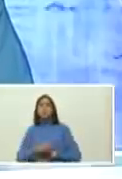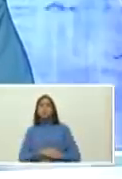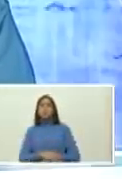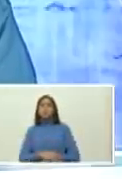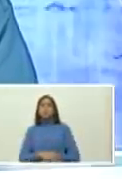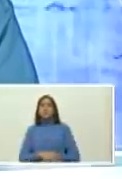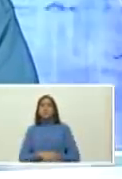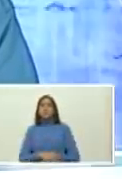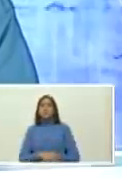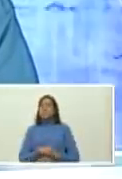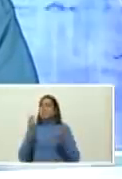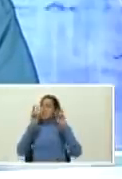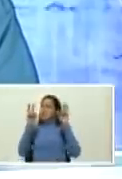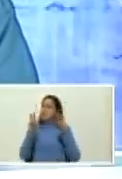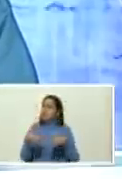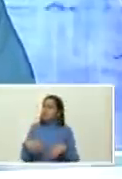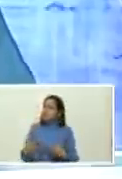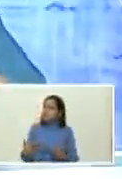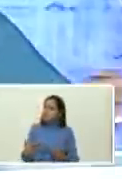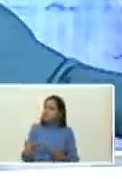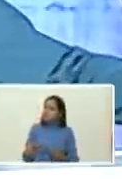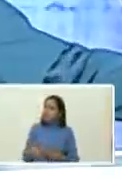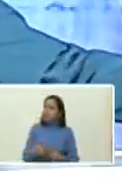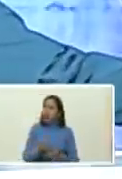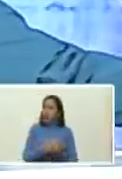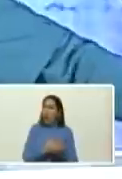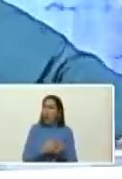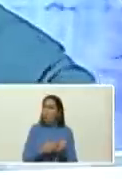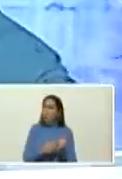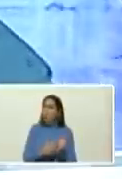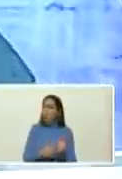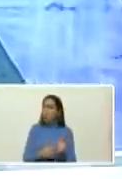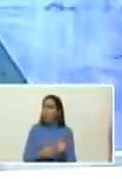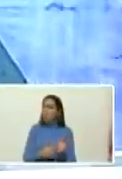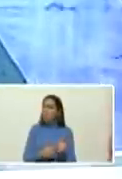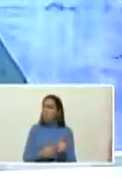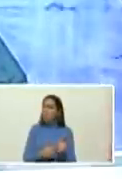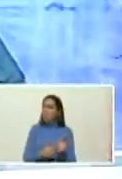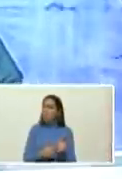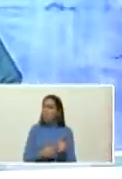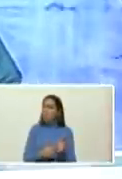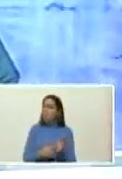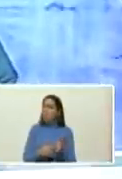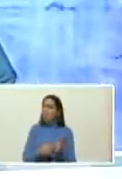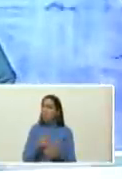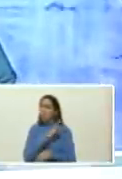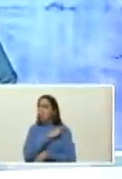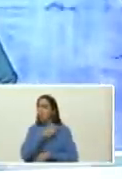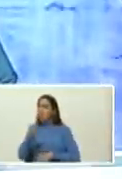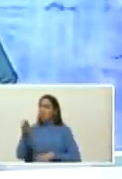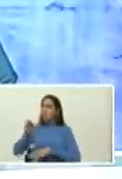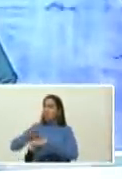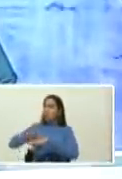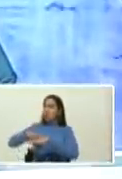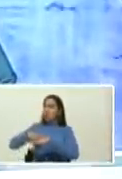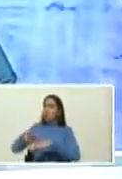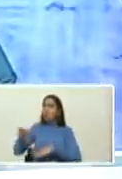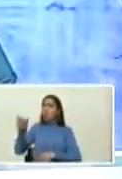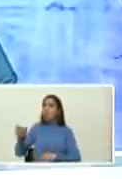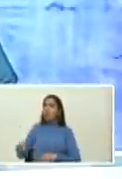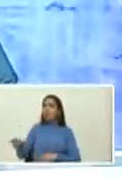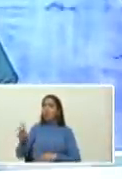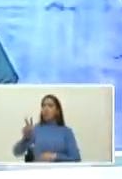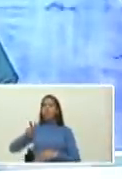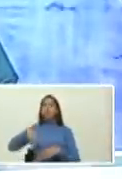¿cómo es que es el titular el libro el libro el libro escalona el libro escalona escalona escalona se